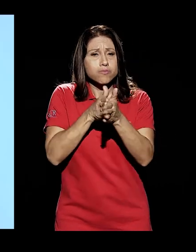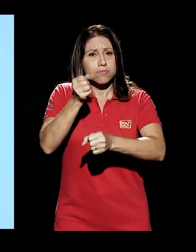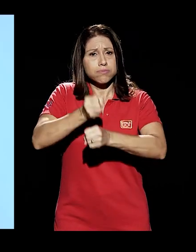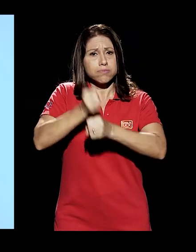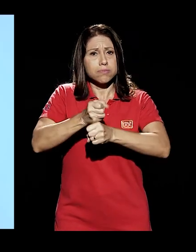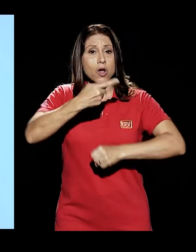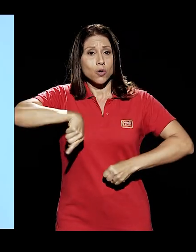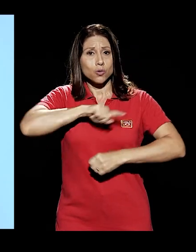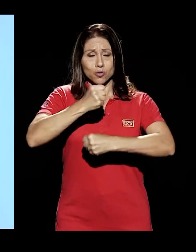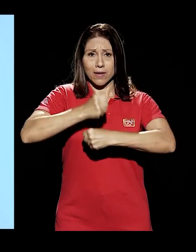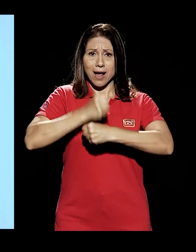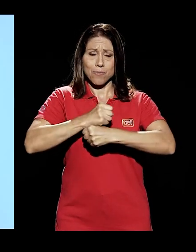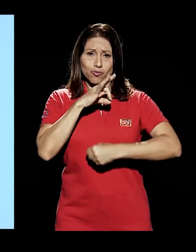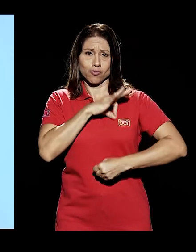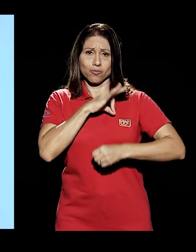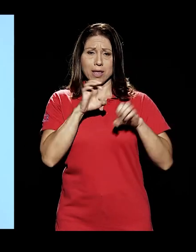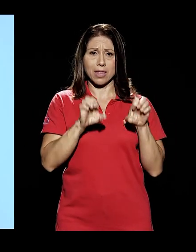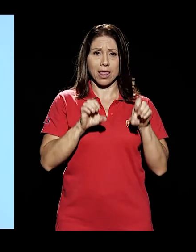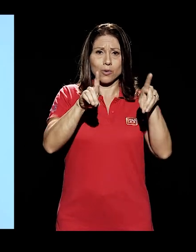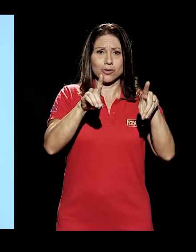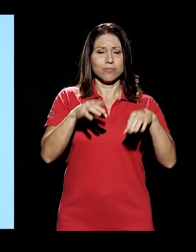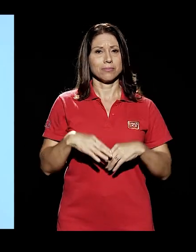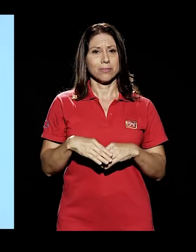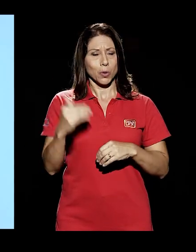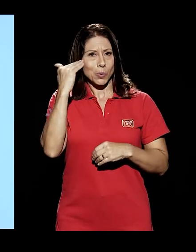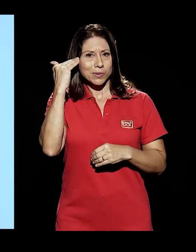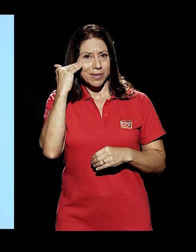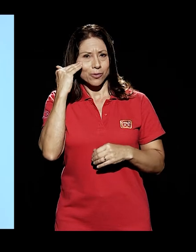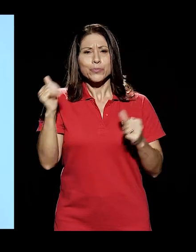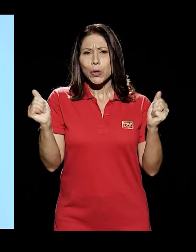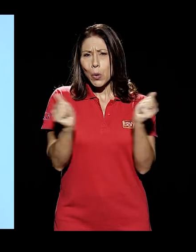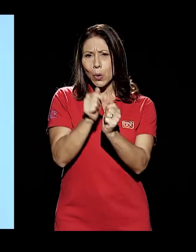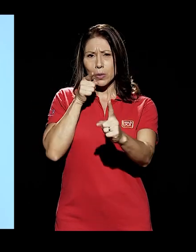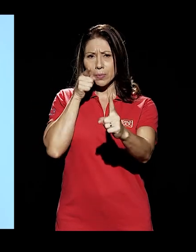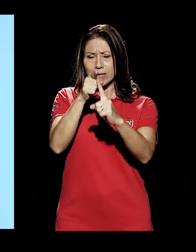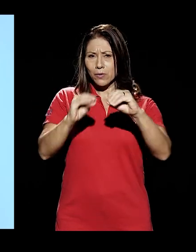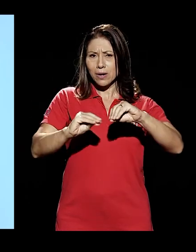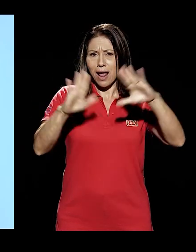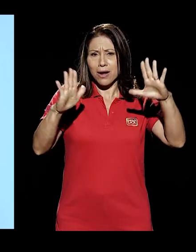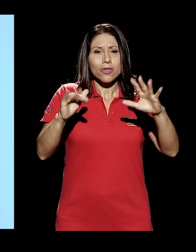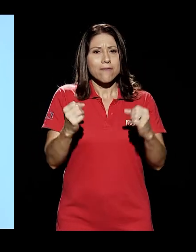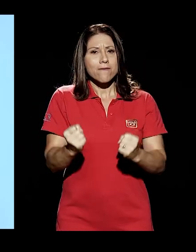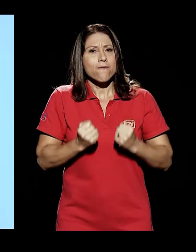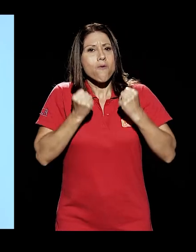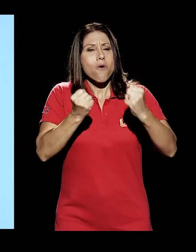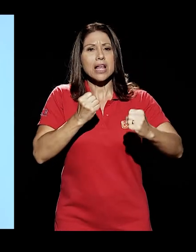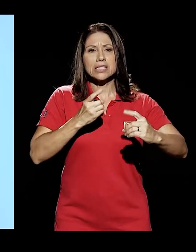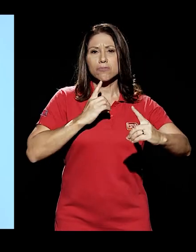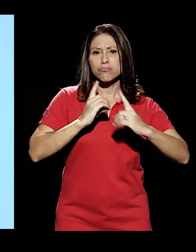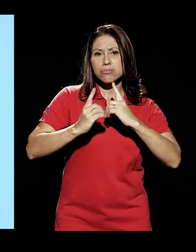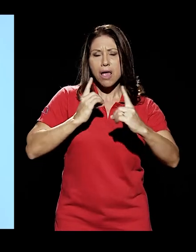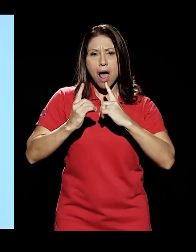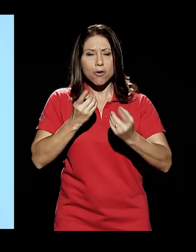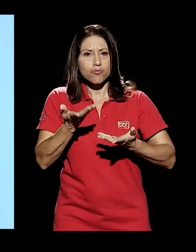Trabajamos a favor de la educación, del conocimiento y con el claro objetivo de fortalecer el